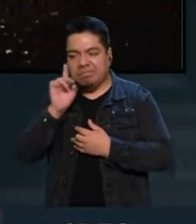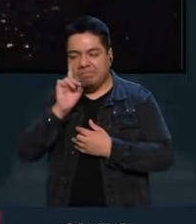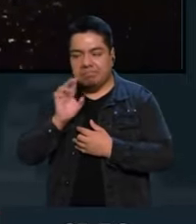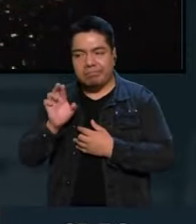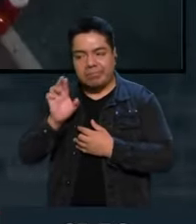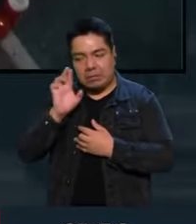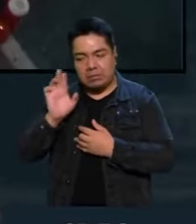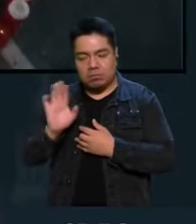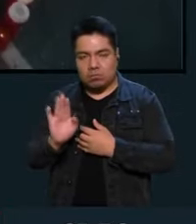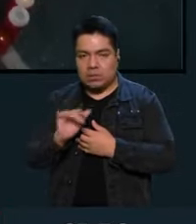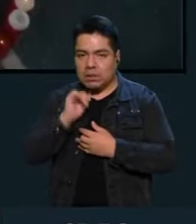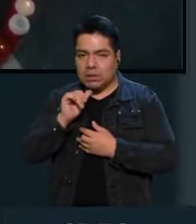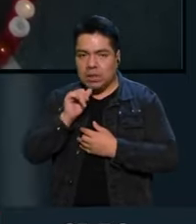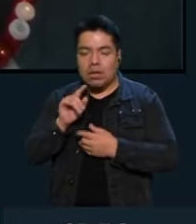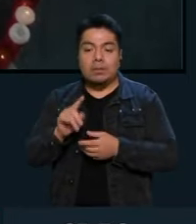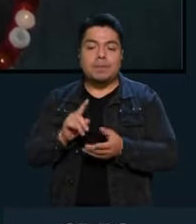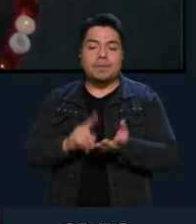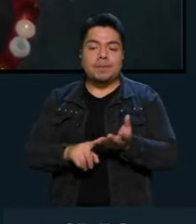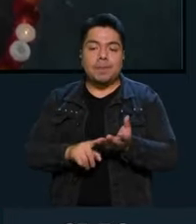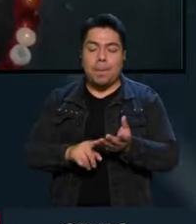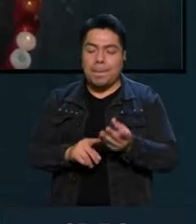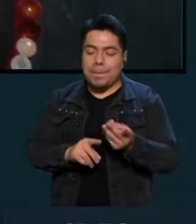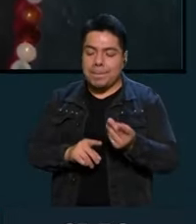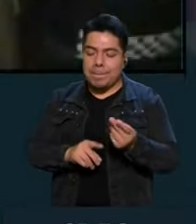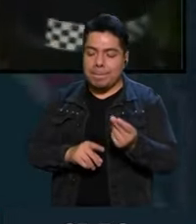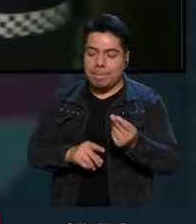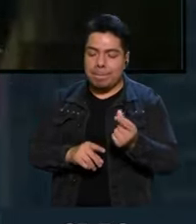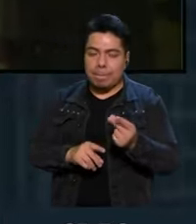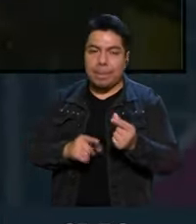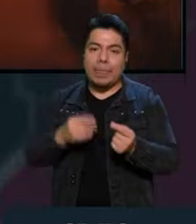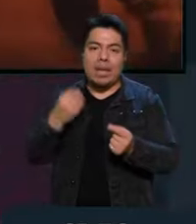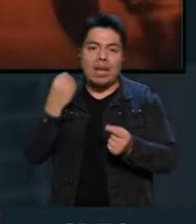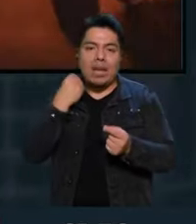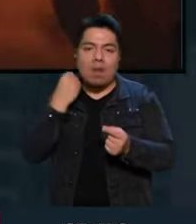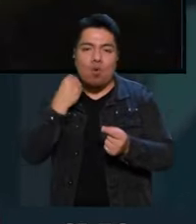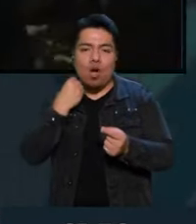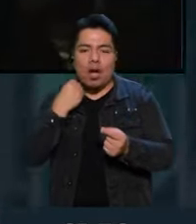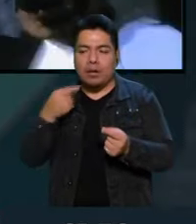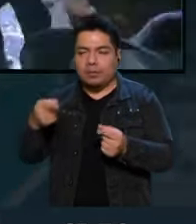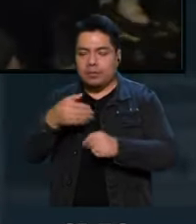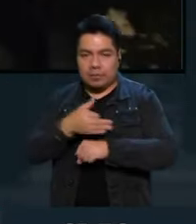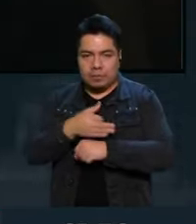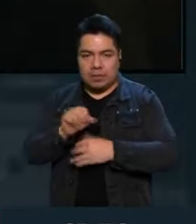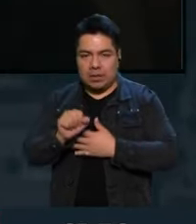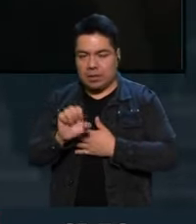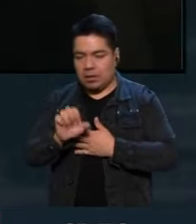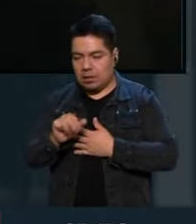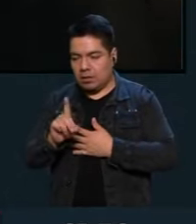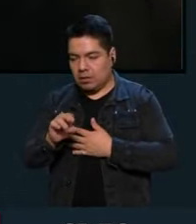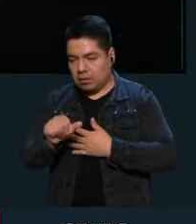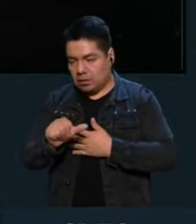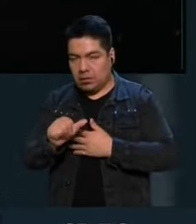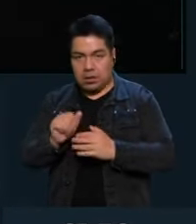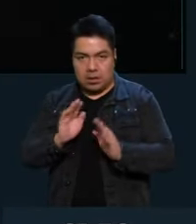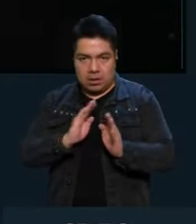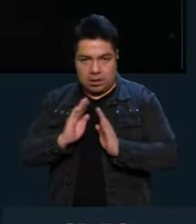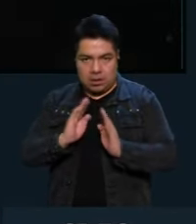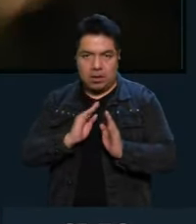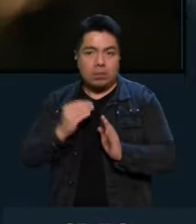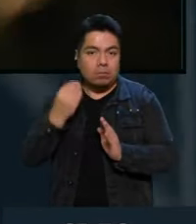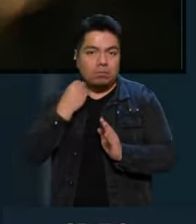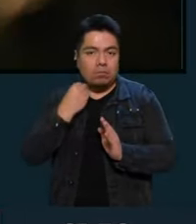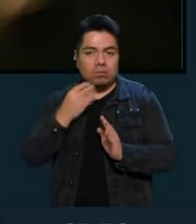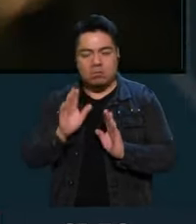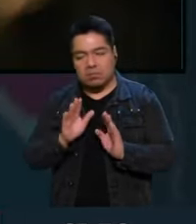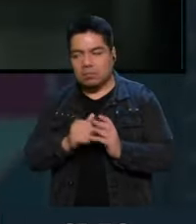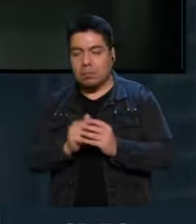y al abogado de la Sedena, al abogado de los militares, pero